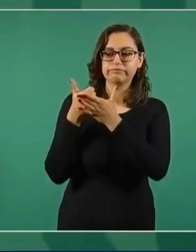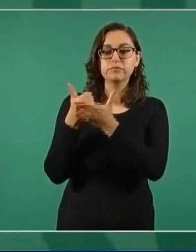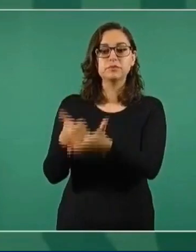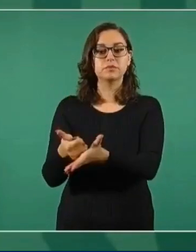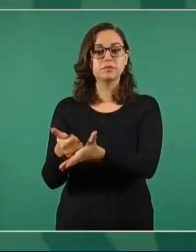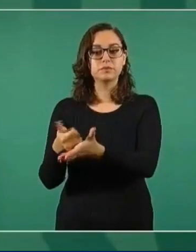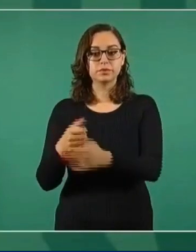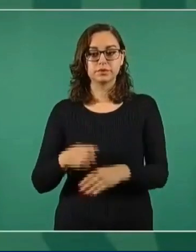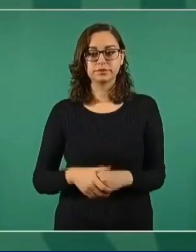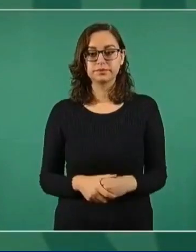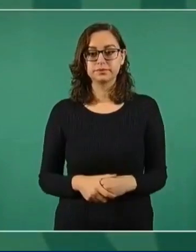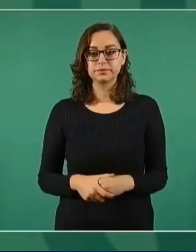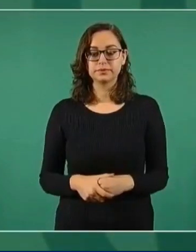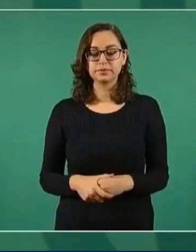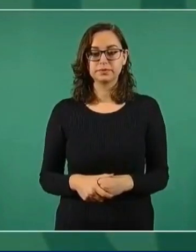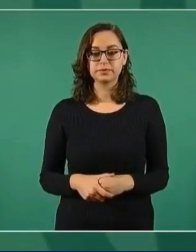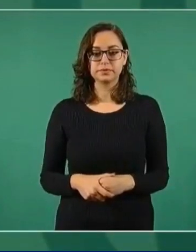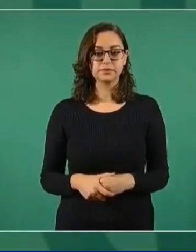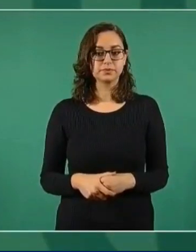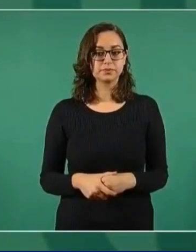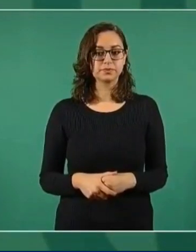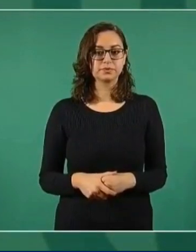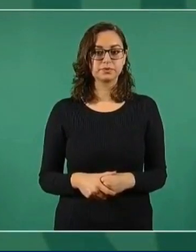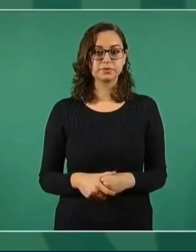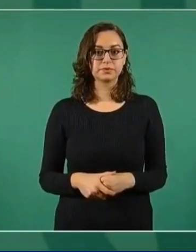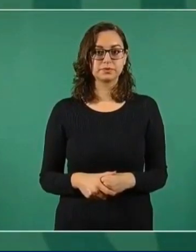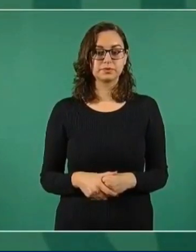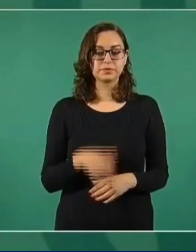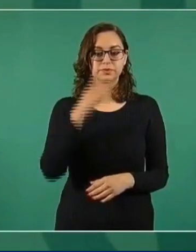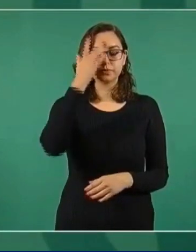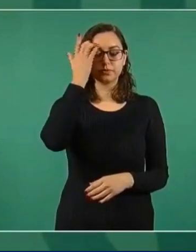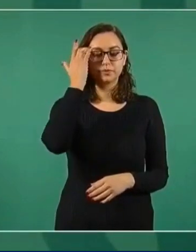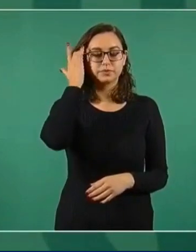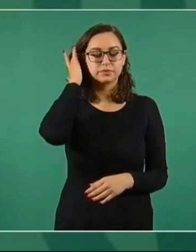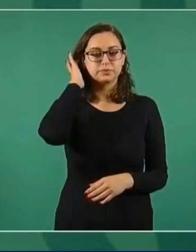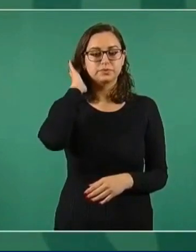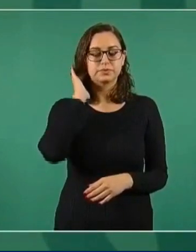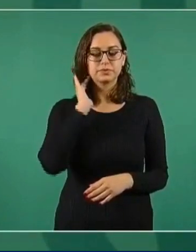También, pues ayer, antes de las...